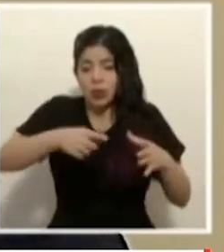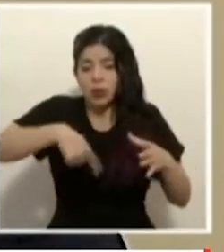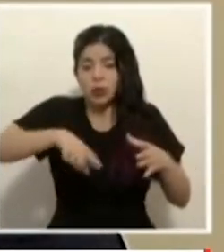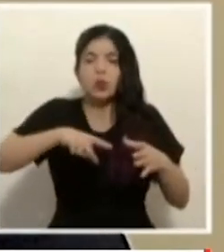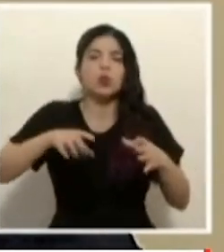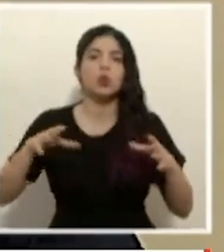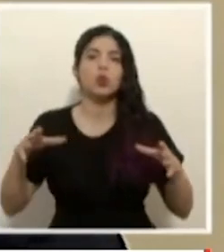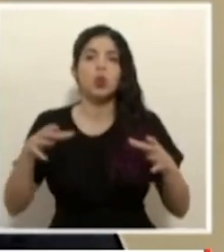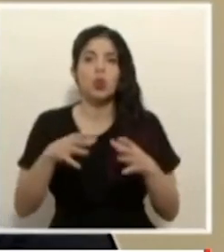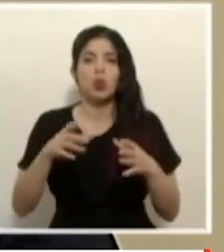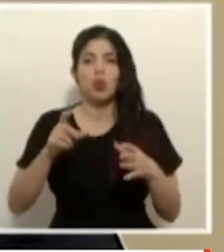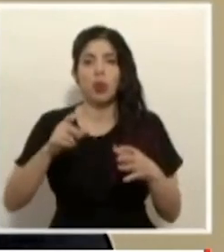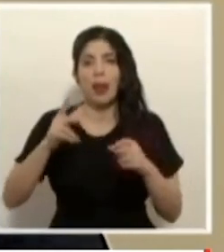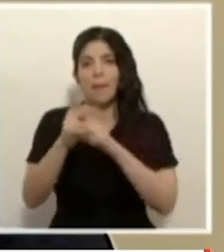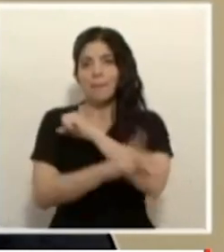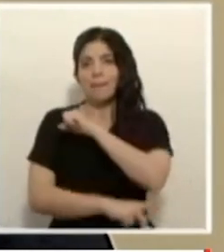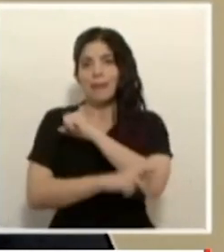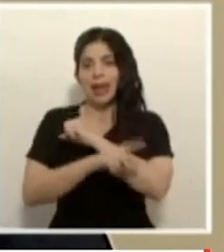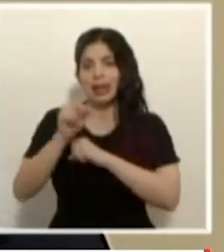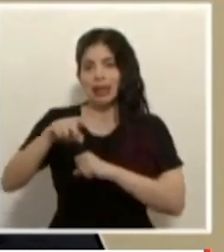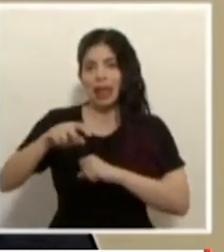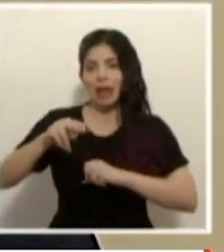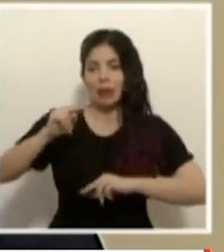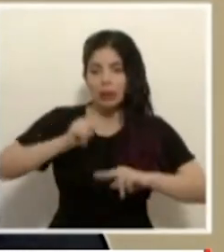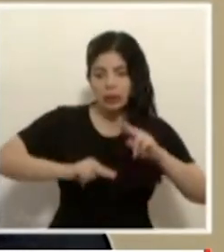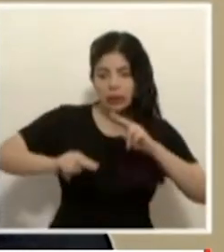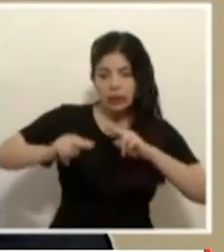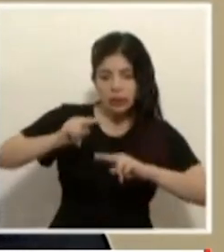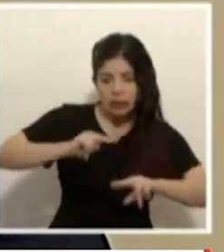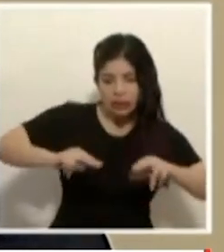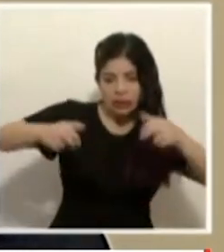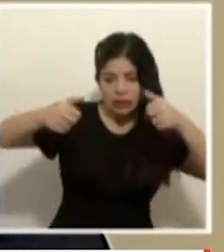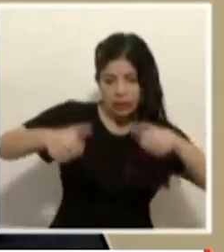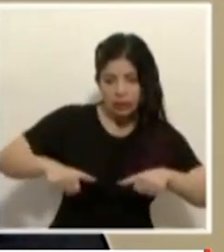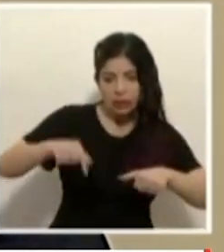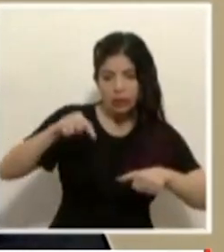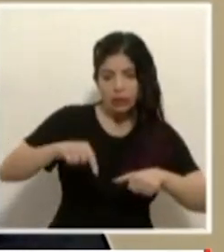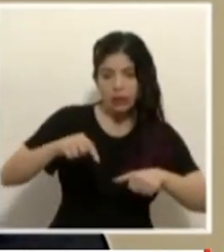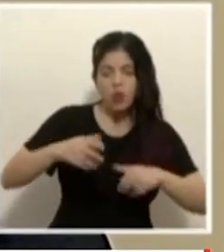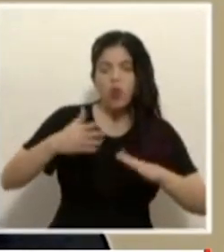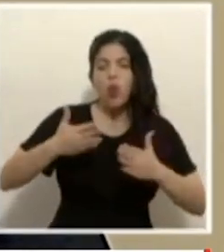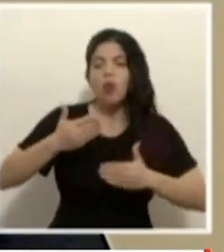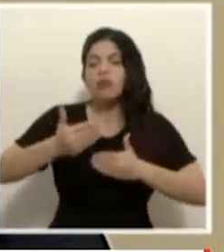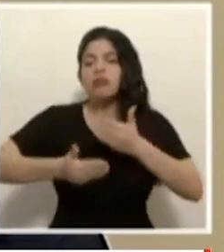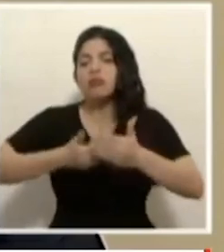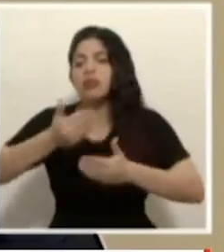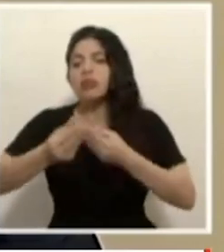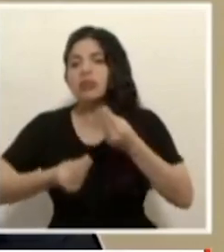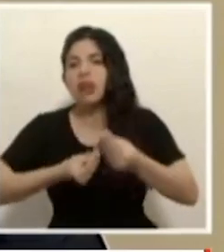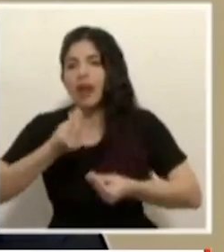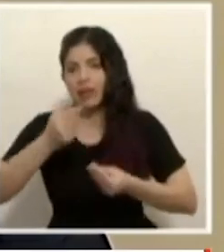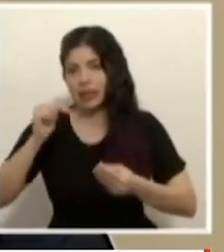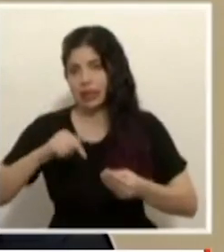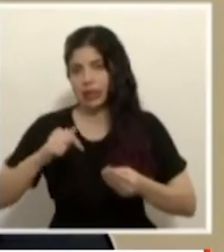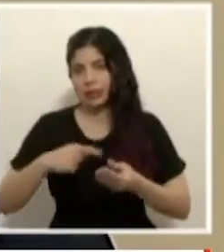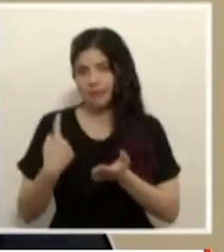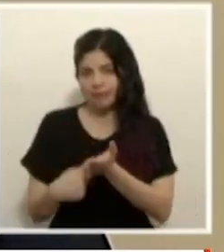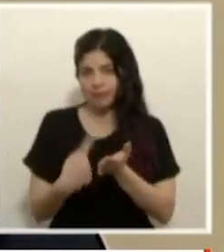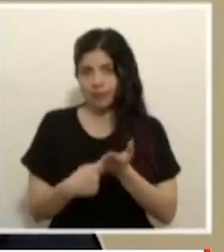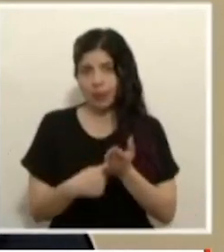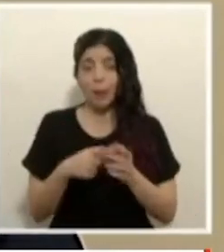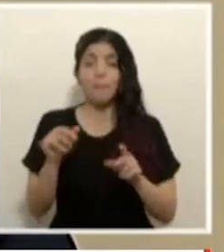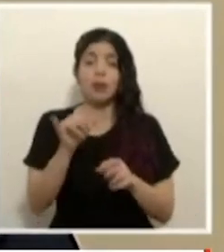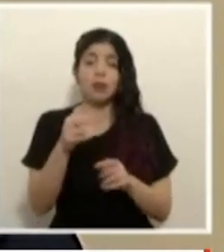que tenemos que como país acordar para el proceso que sigue pero también reitero eso